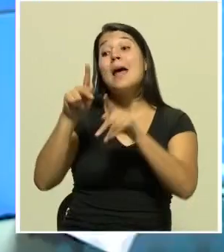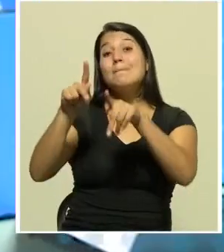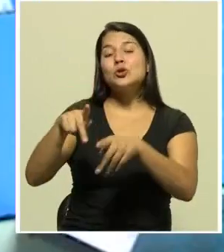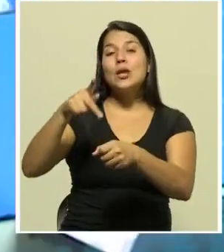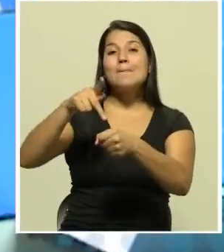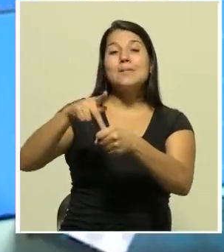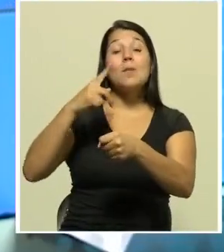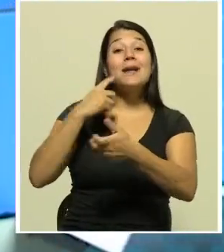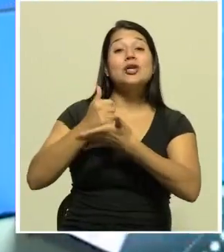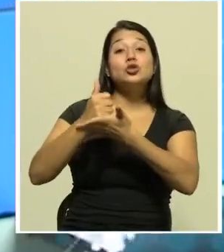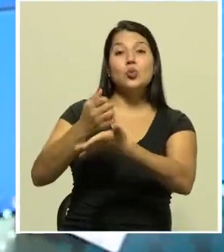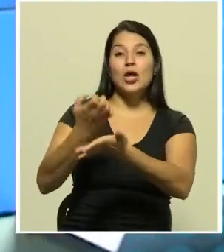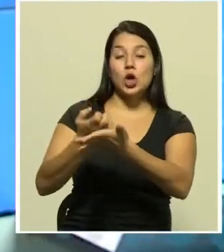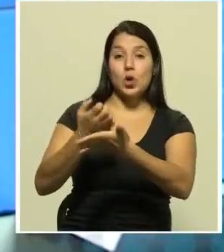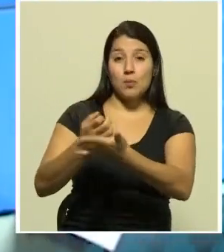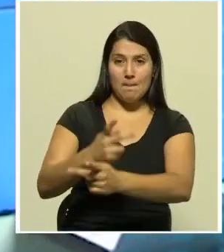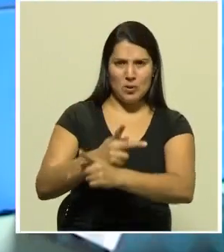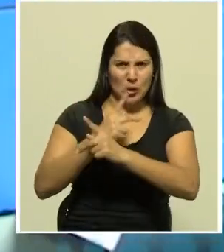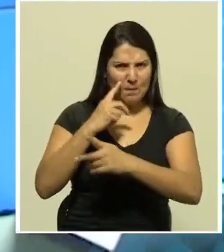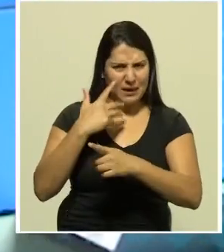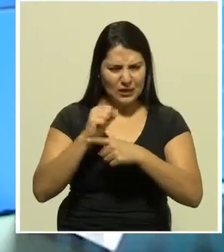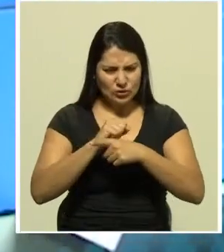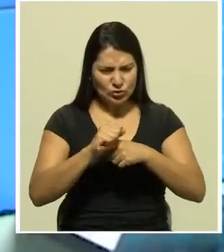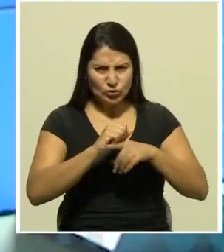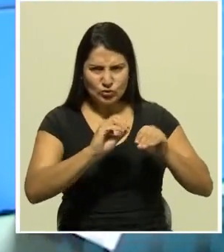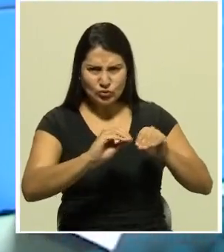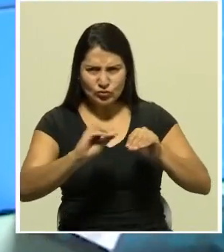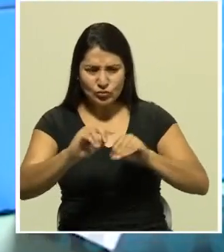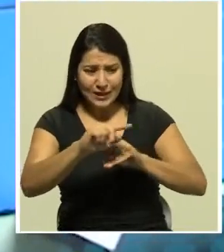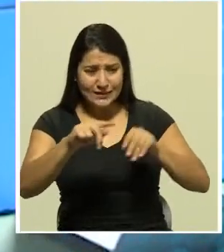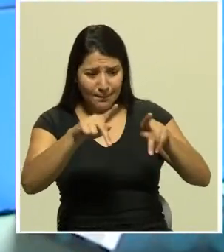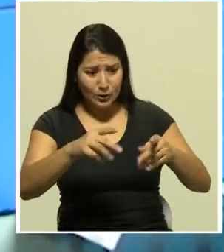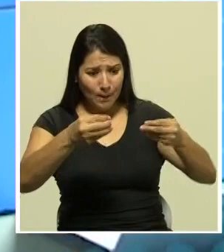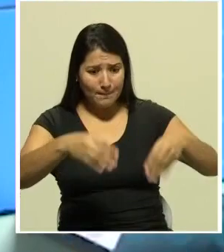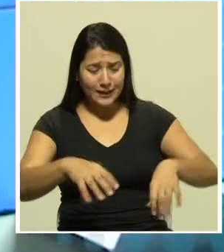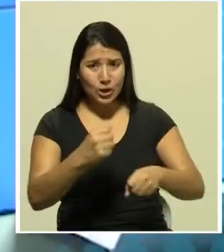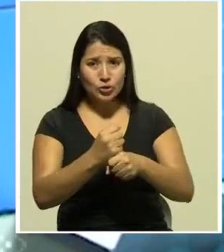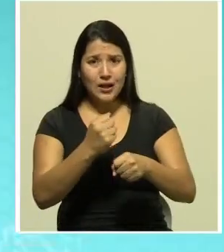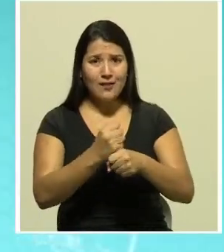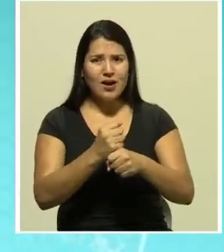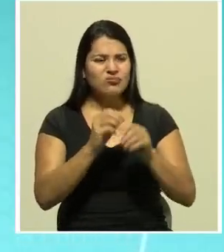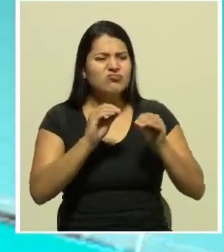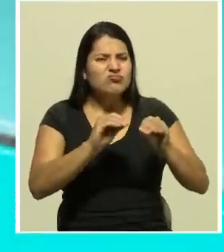La idea es capacitar a personas desempleadas en áreas donde las empresas requieren personal.